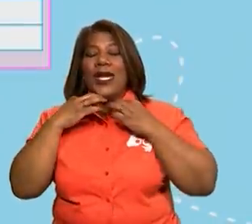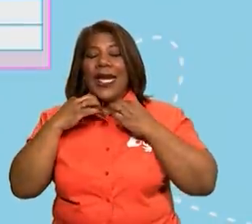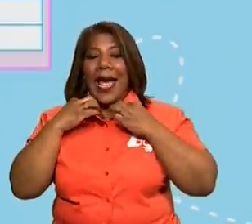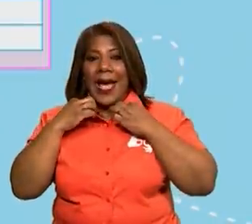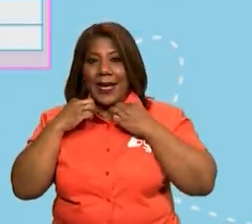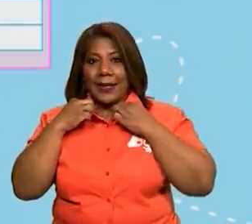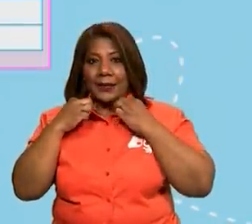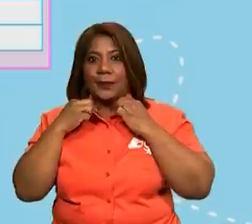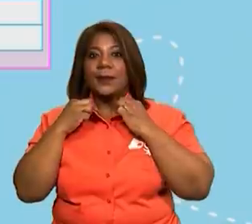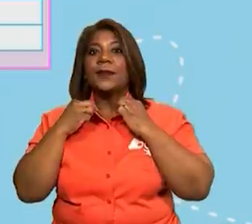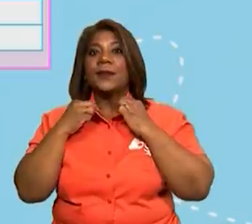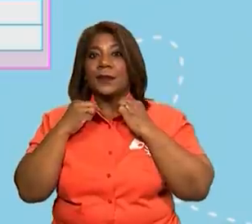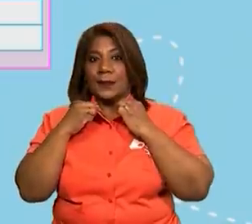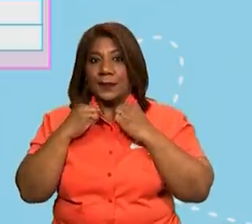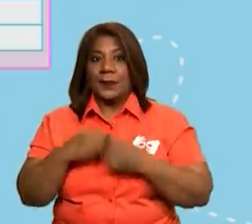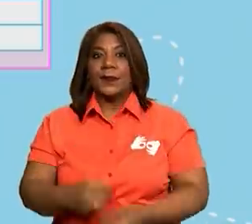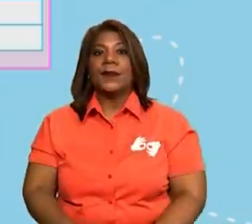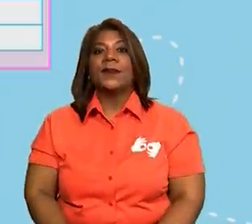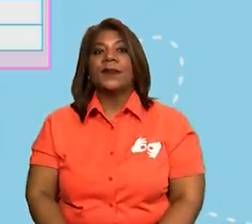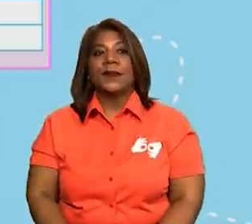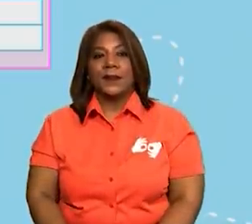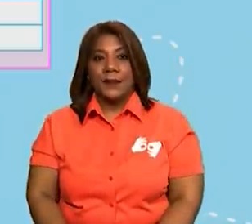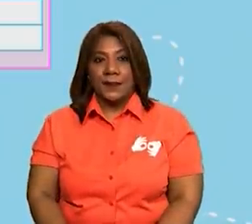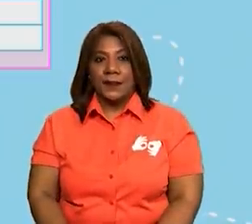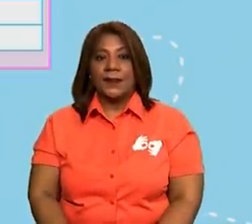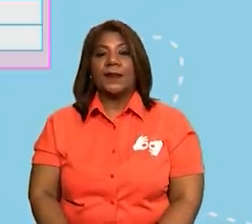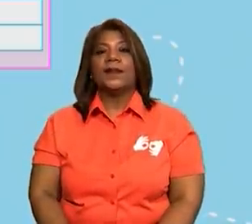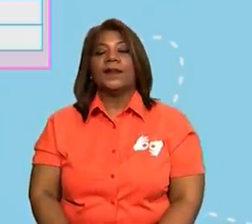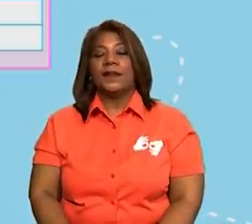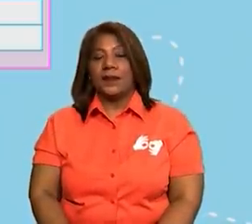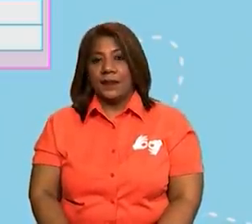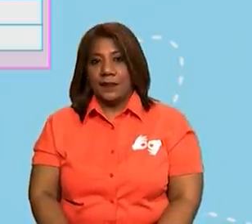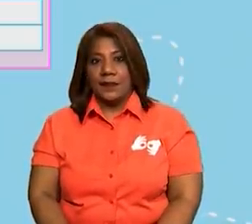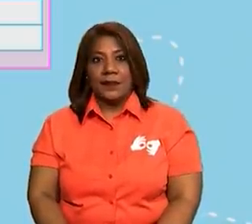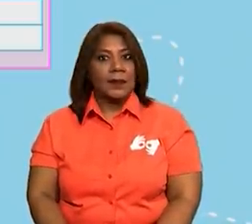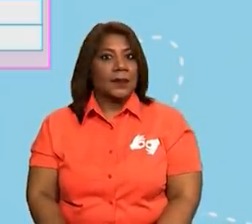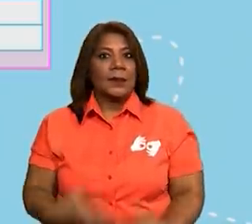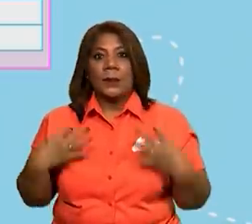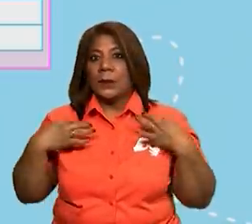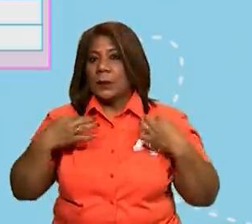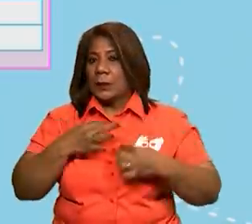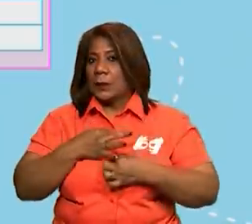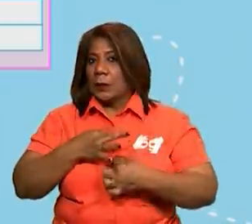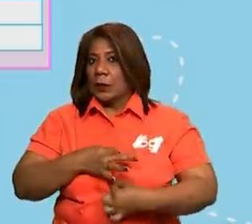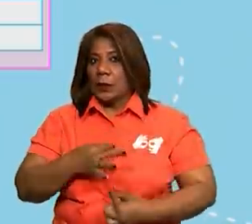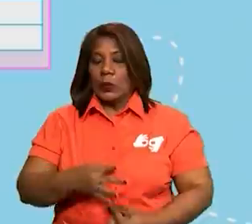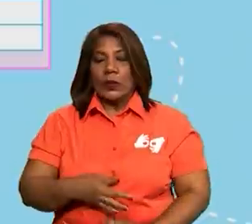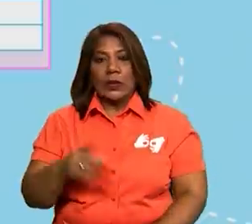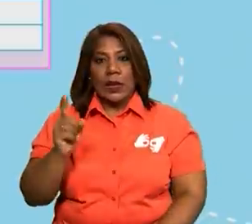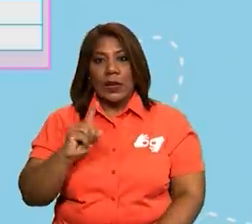Una. Sí. Correcto. Blusa. No.